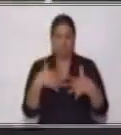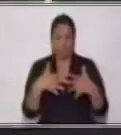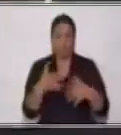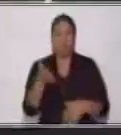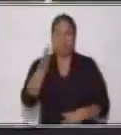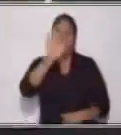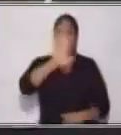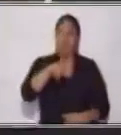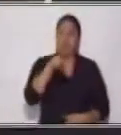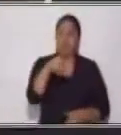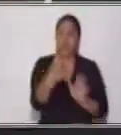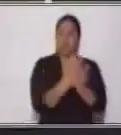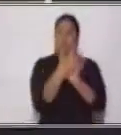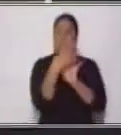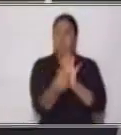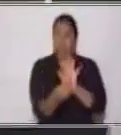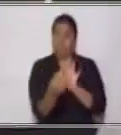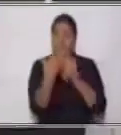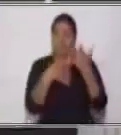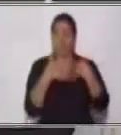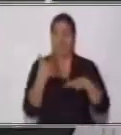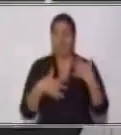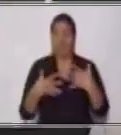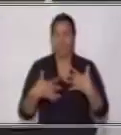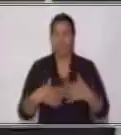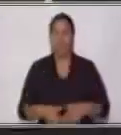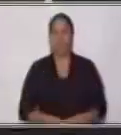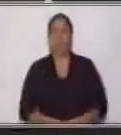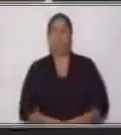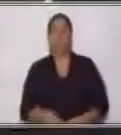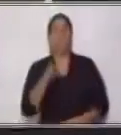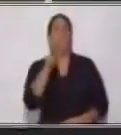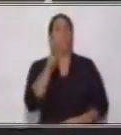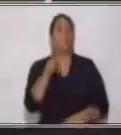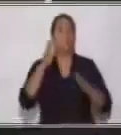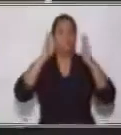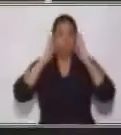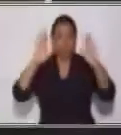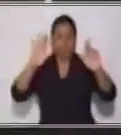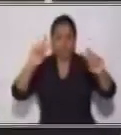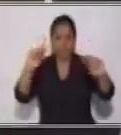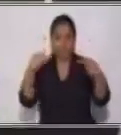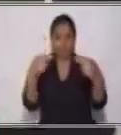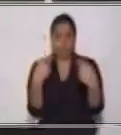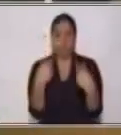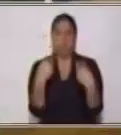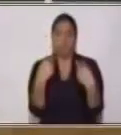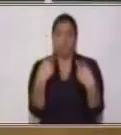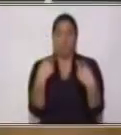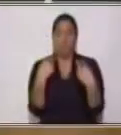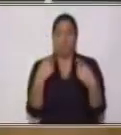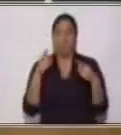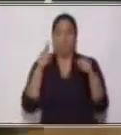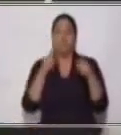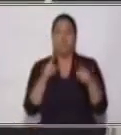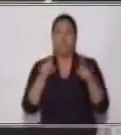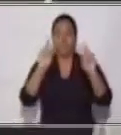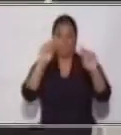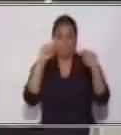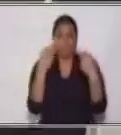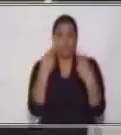a repetir después de mí. ¿Sí? Bueno, entonces tienes que tener tus ojitos atentos, tus oídos